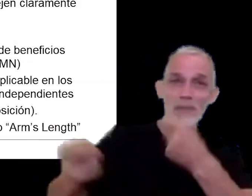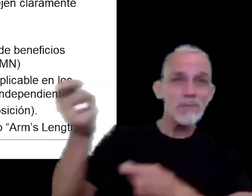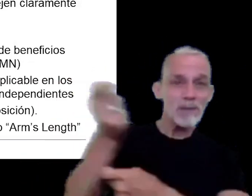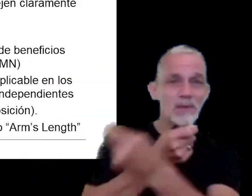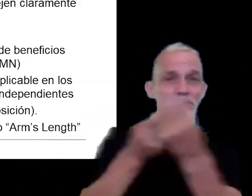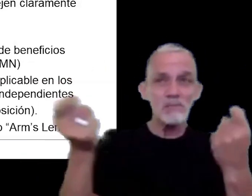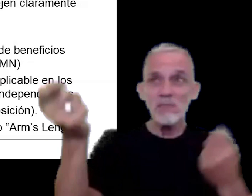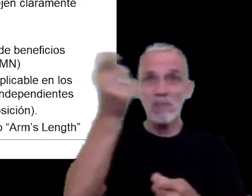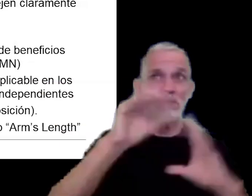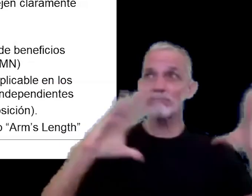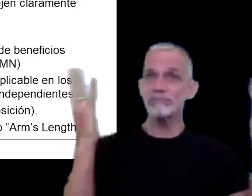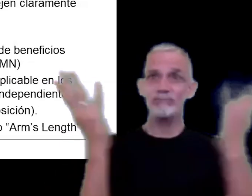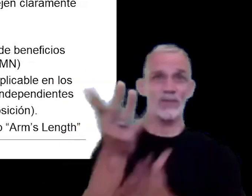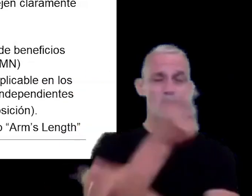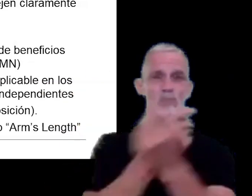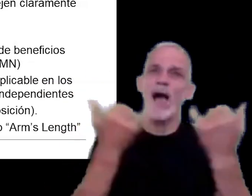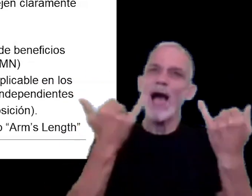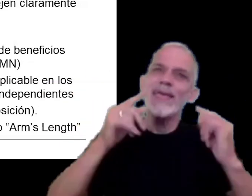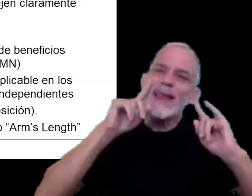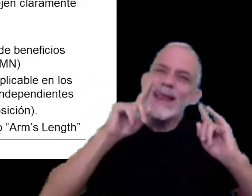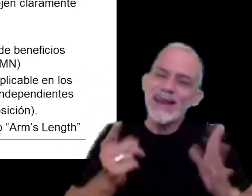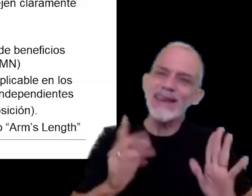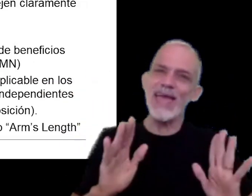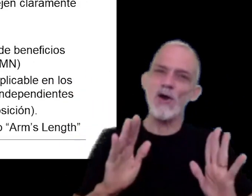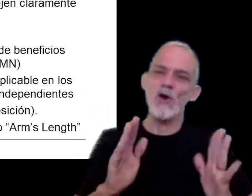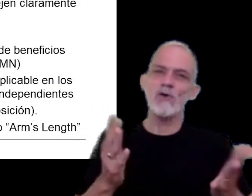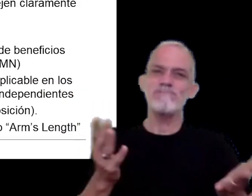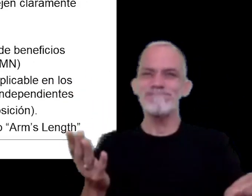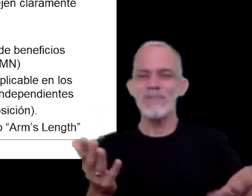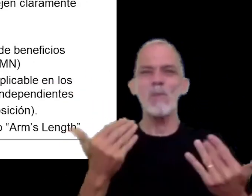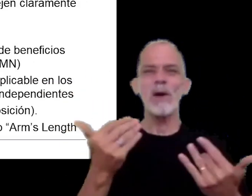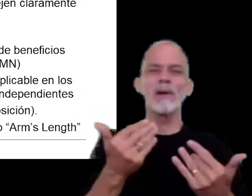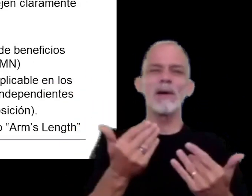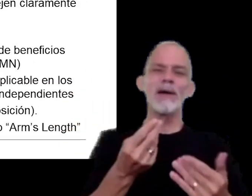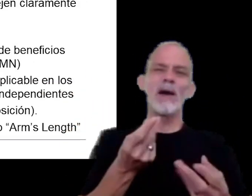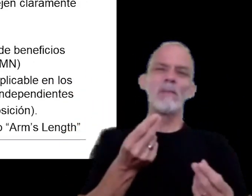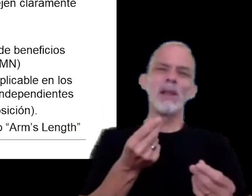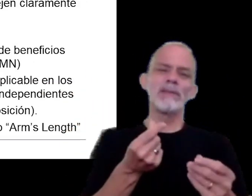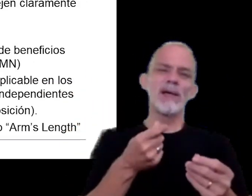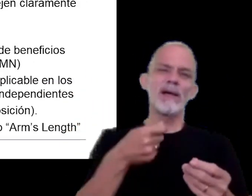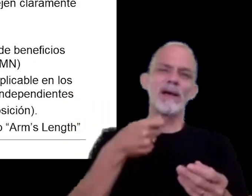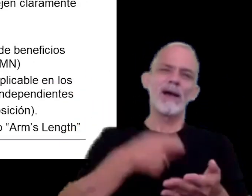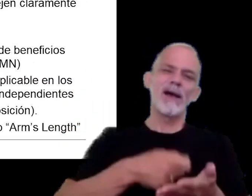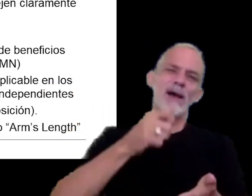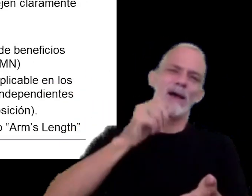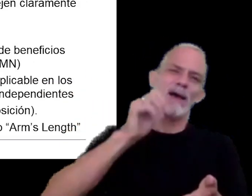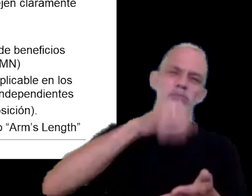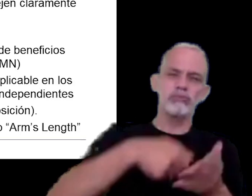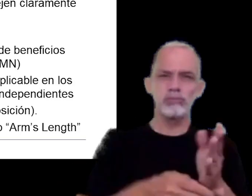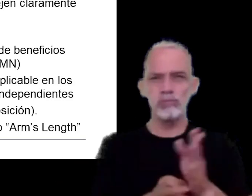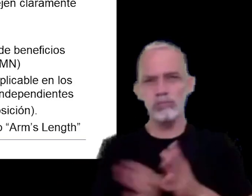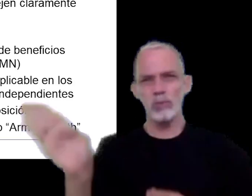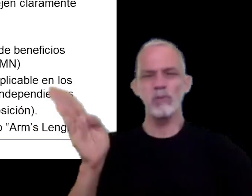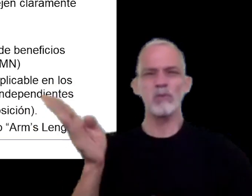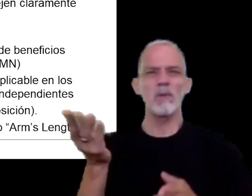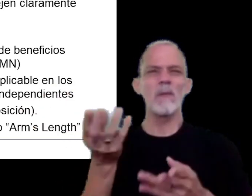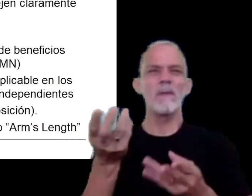existe un riesgo de sesgo o de desvío en la determinación de estos precios